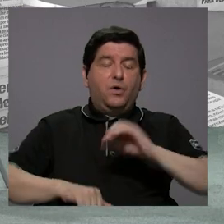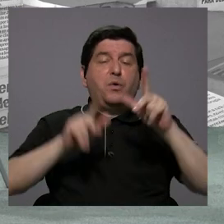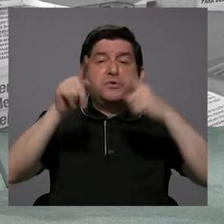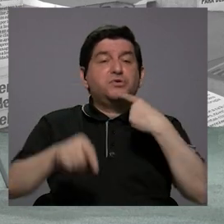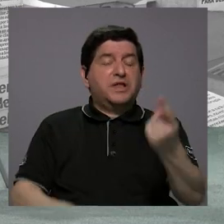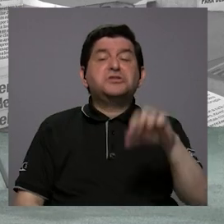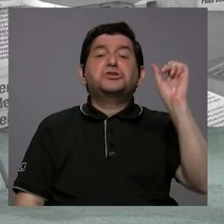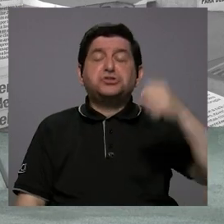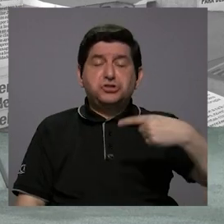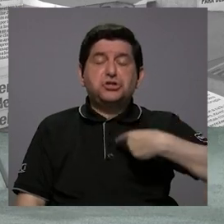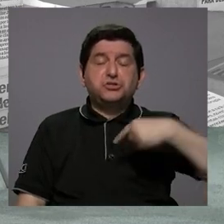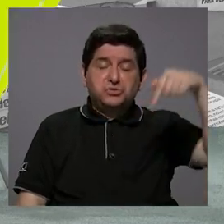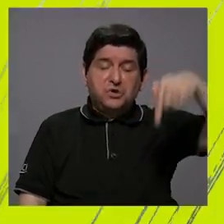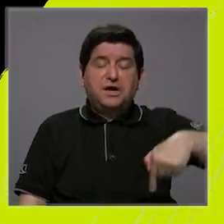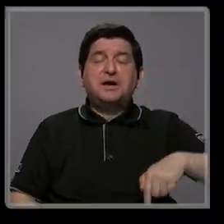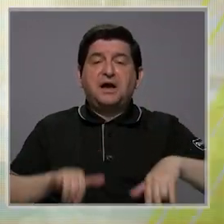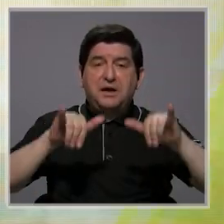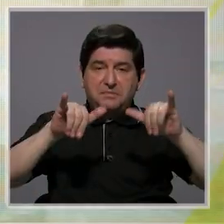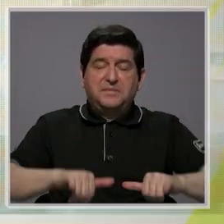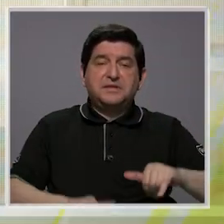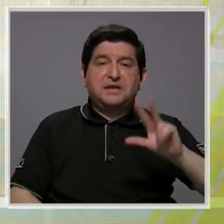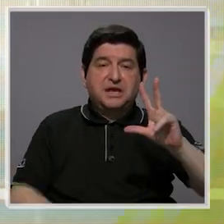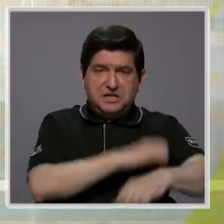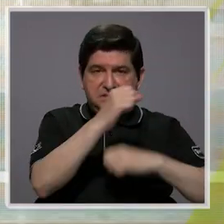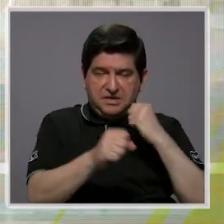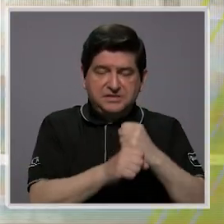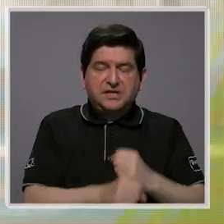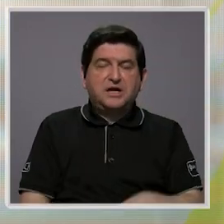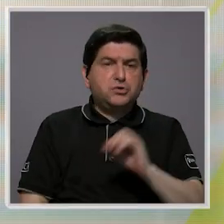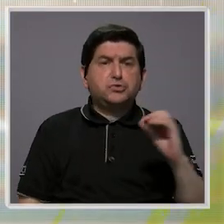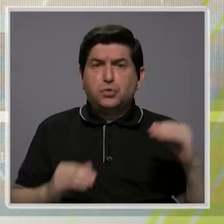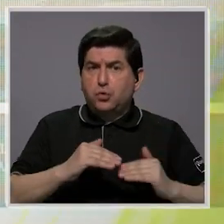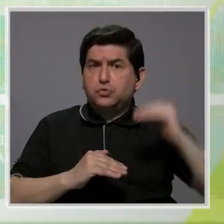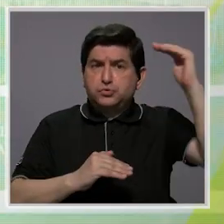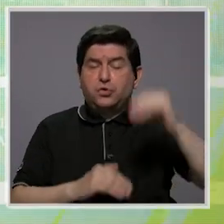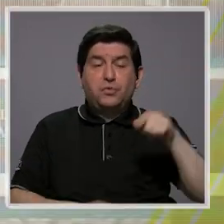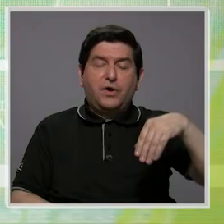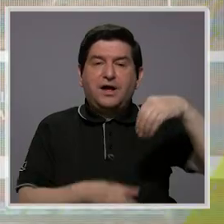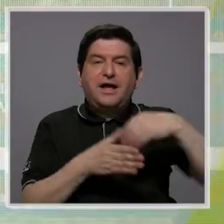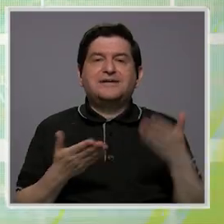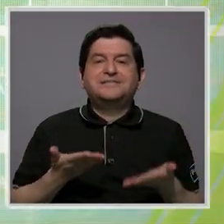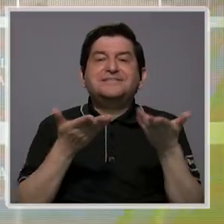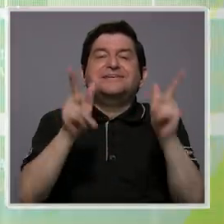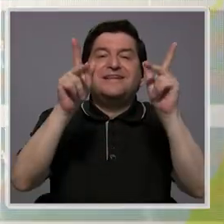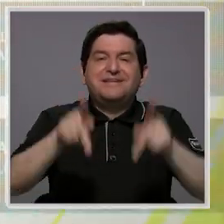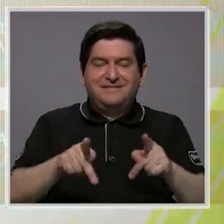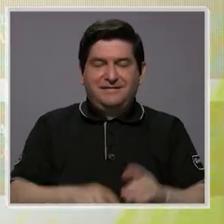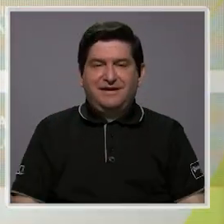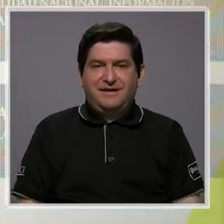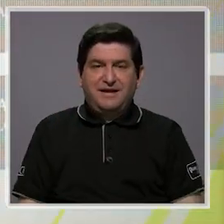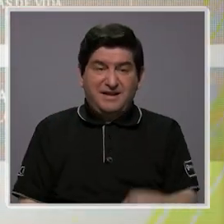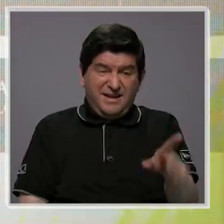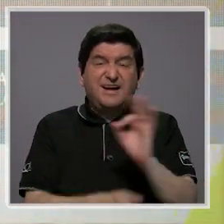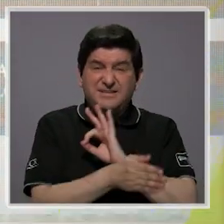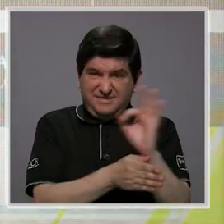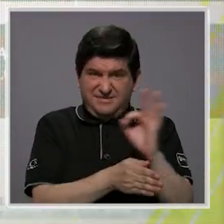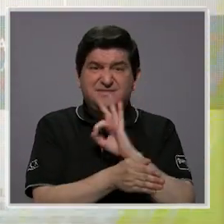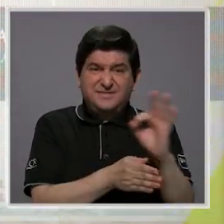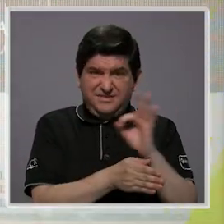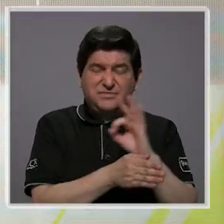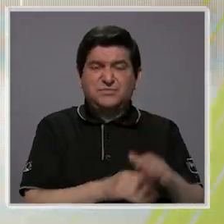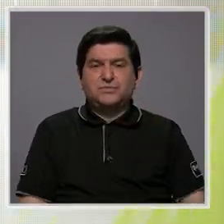persona dice, no, está bien, me quedo los tres años en el Calderón Guardia, incluso más, y ese fondo, entonces se lo dan a la persona. Eso es más o menos cómo funciona